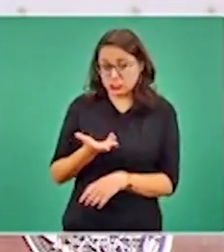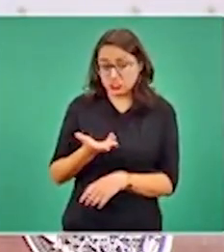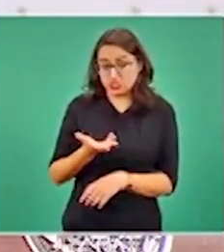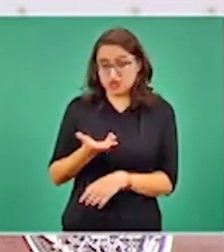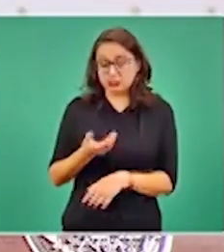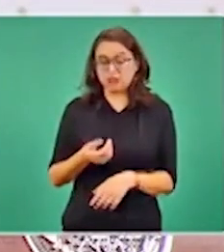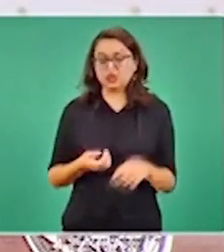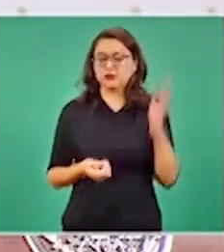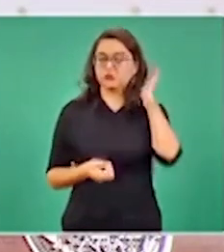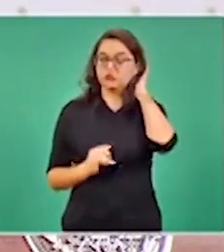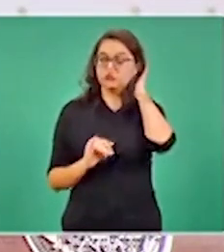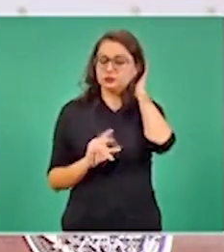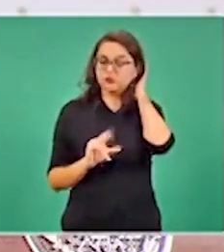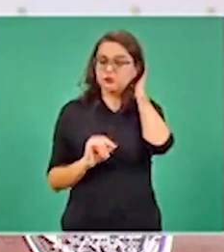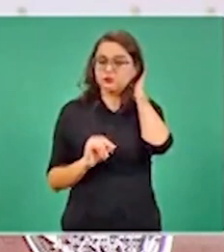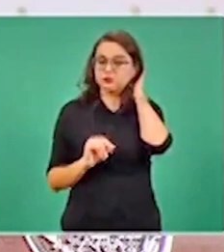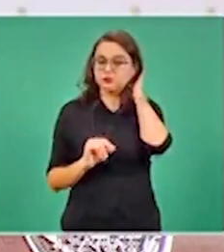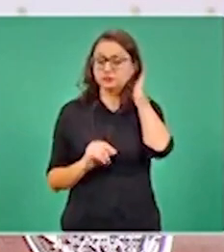¿Sí? ¿No?